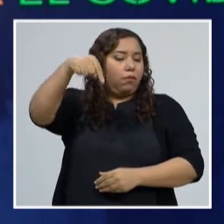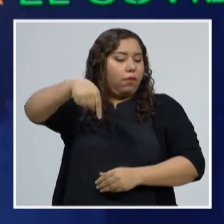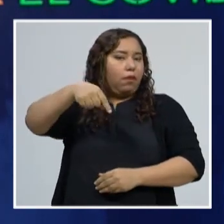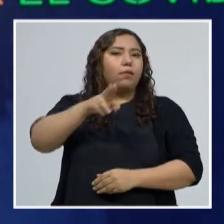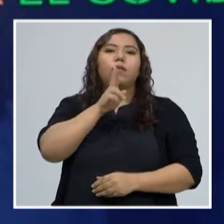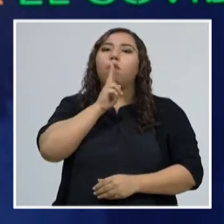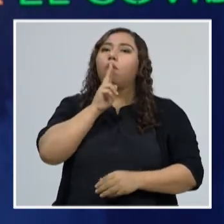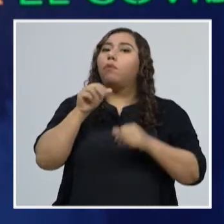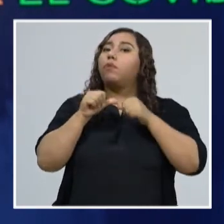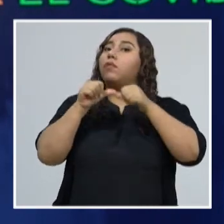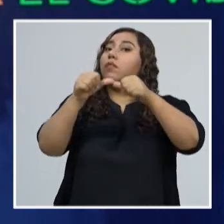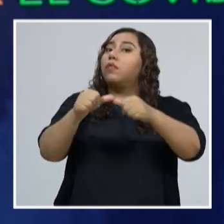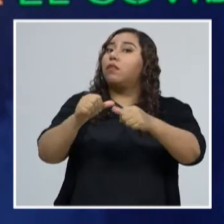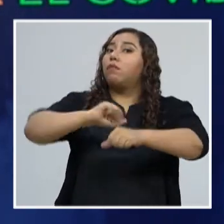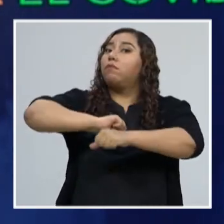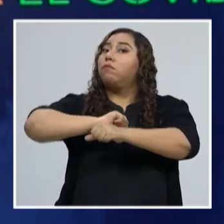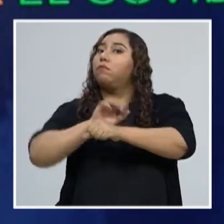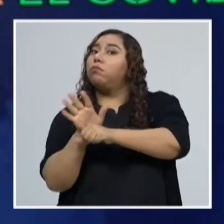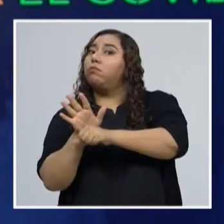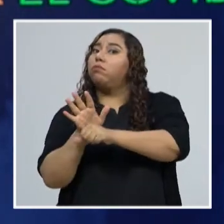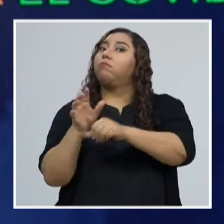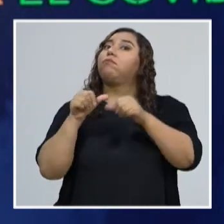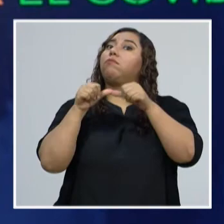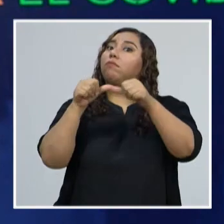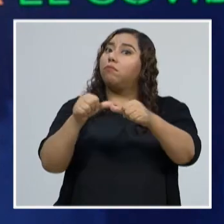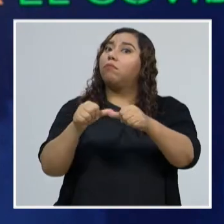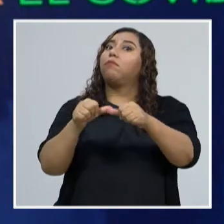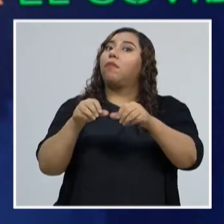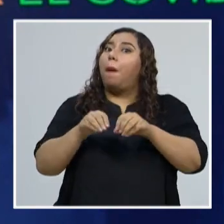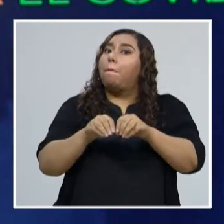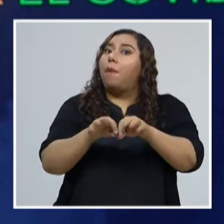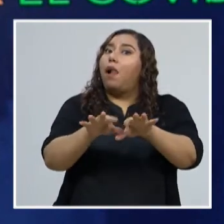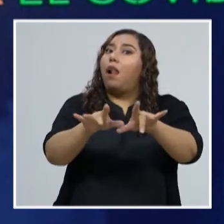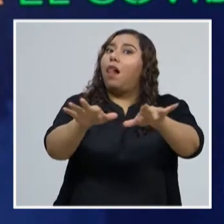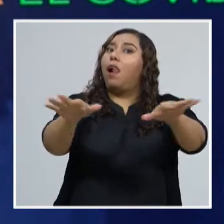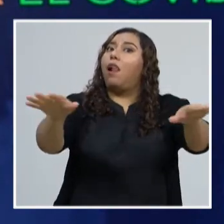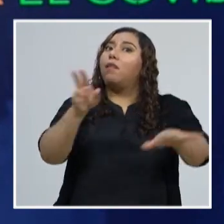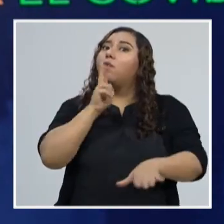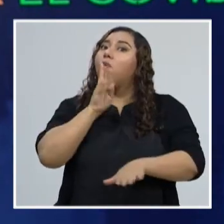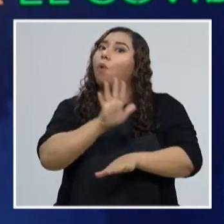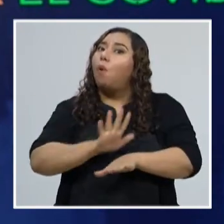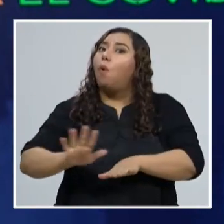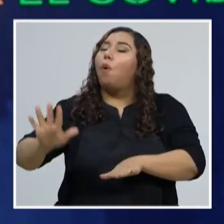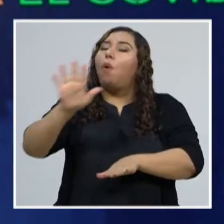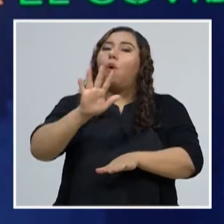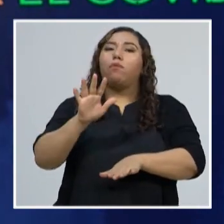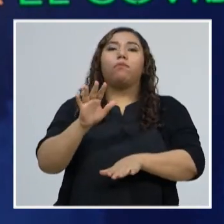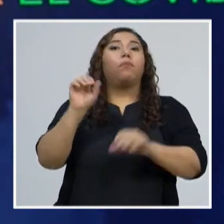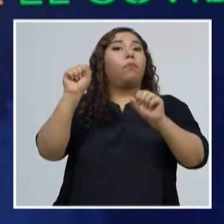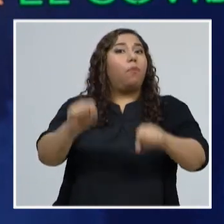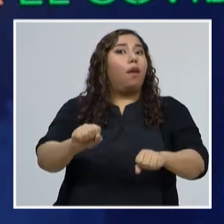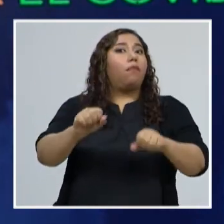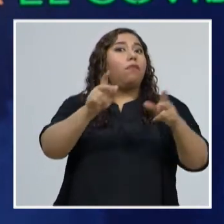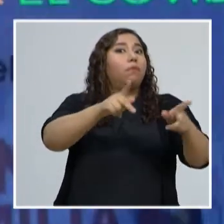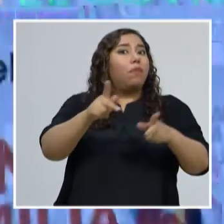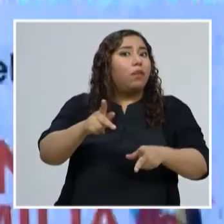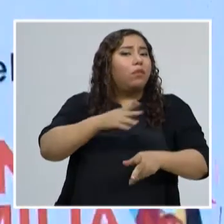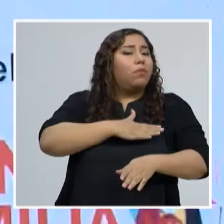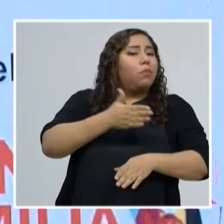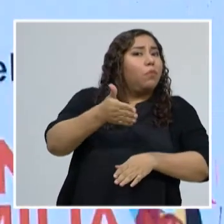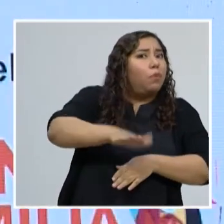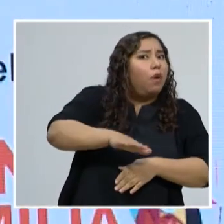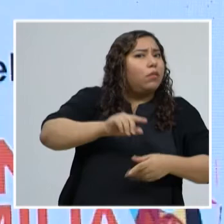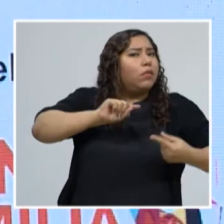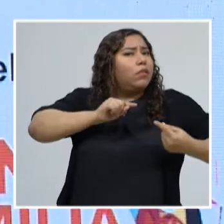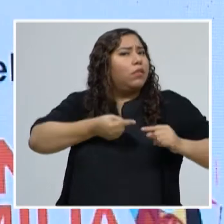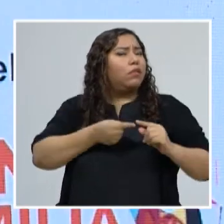virus puede causar un impacto negativo en nuestra salud, puede causar dolor en nuestras familias. No le permitamos que